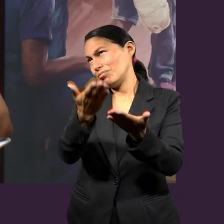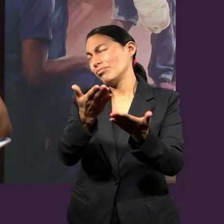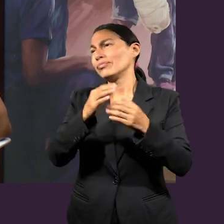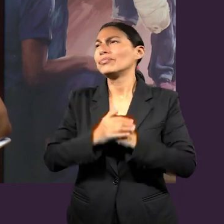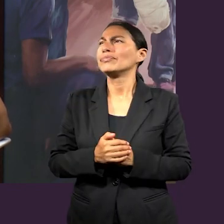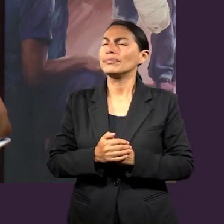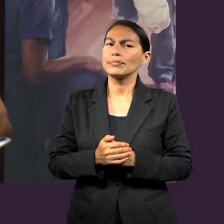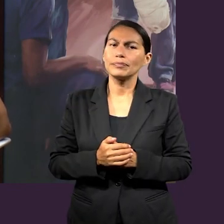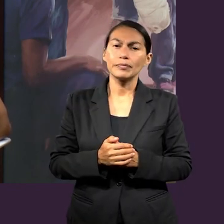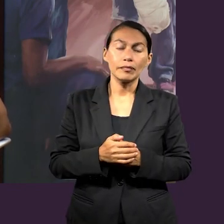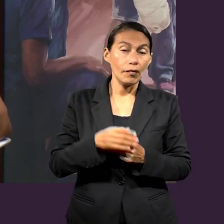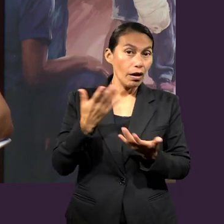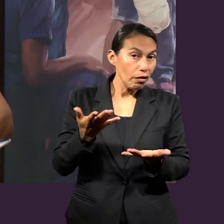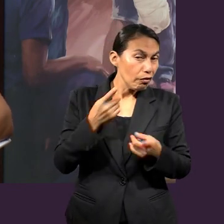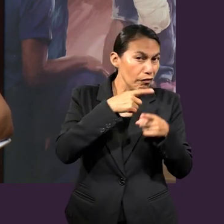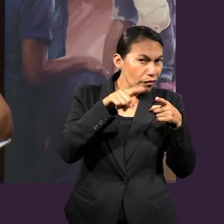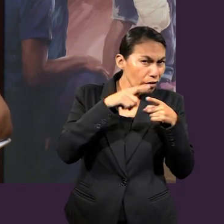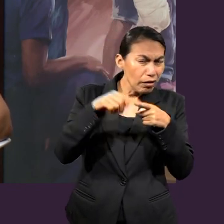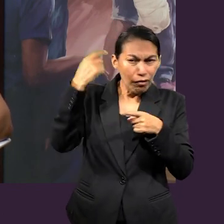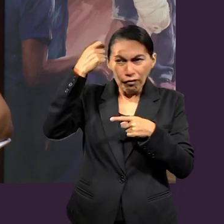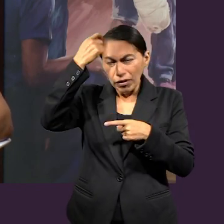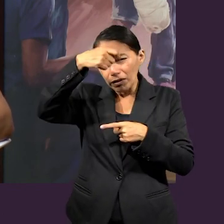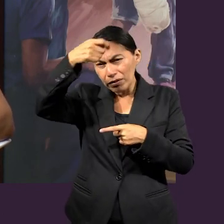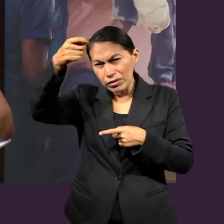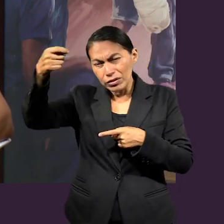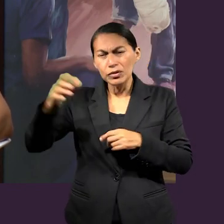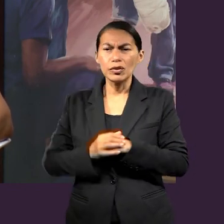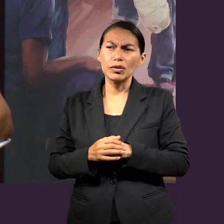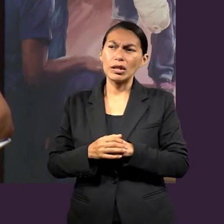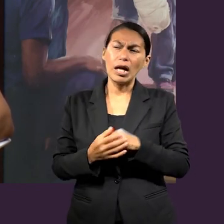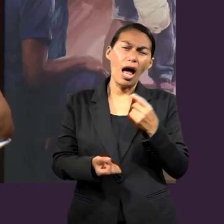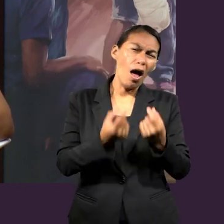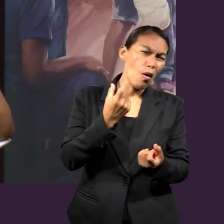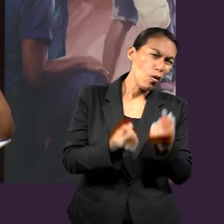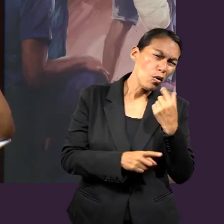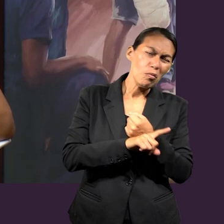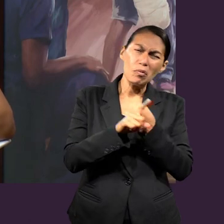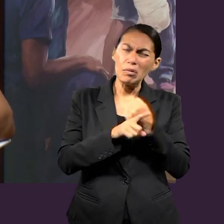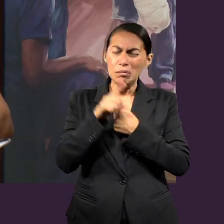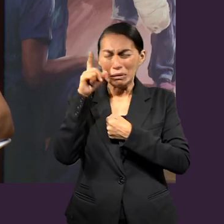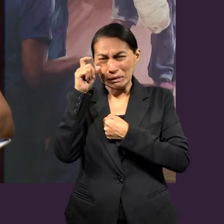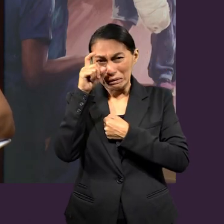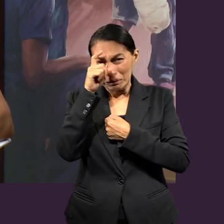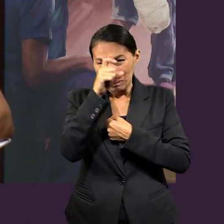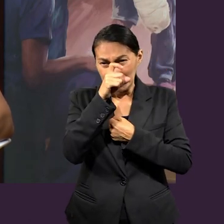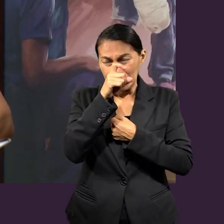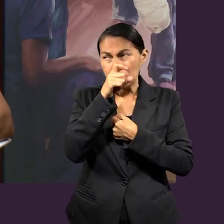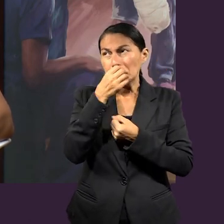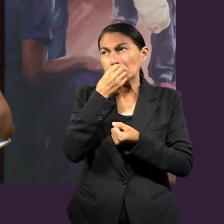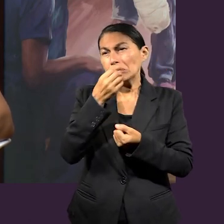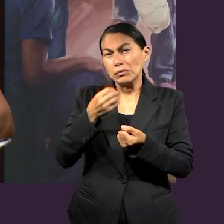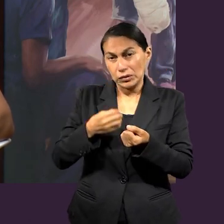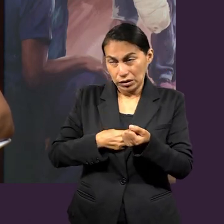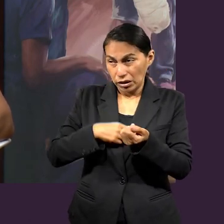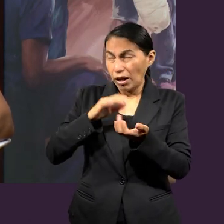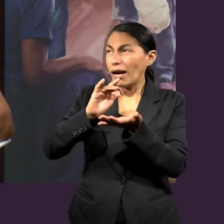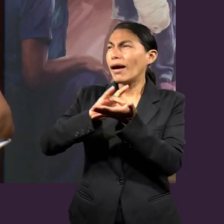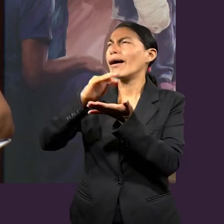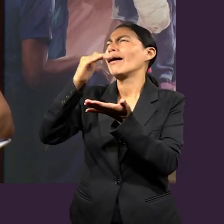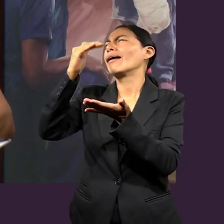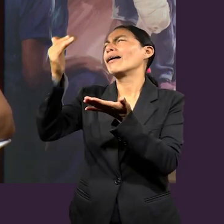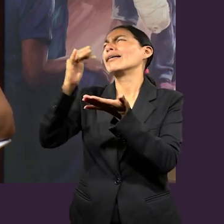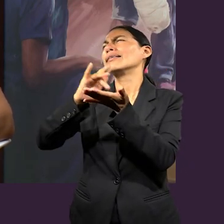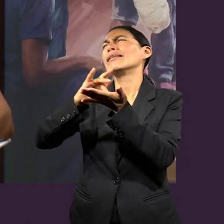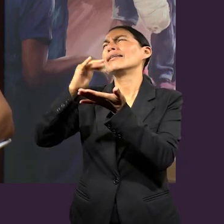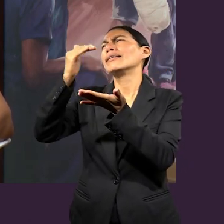ver aquellas bendiciones, incluso aquellas circunstancias difíciles que nosotros vivamos